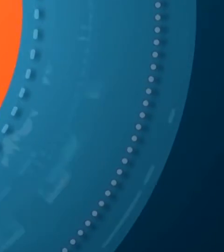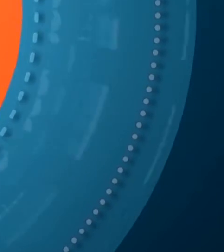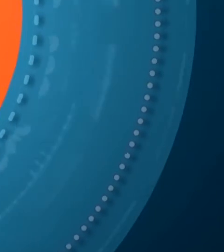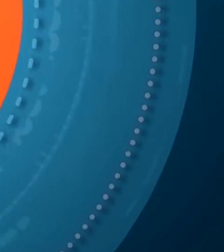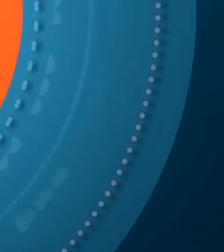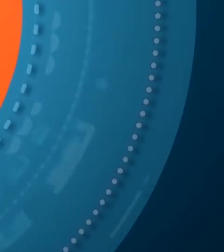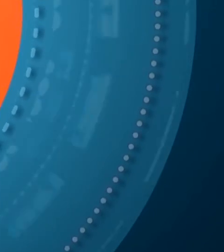¡Gracias! ¡Gracias! ¡Gracias!